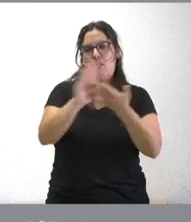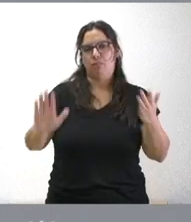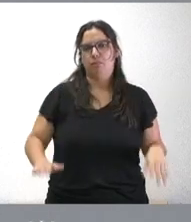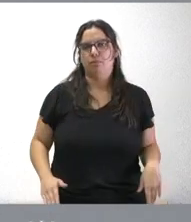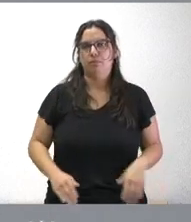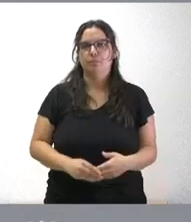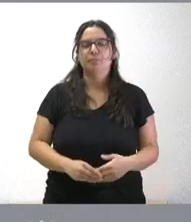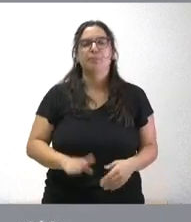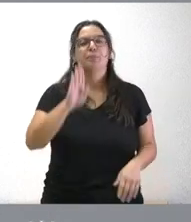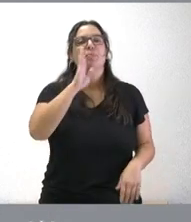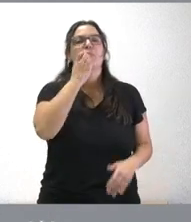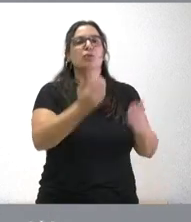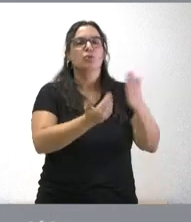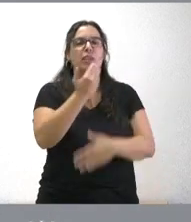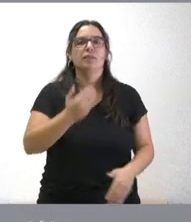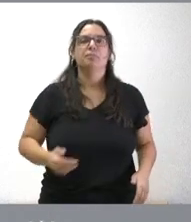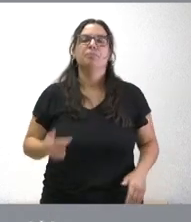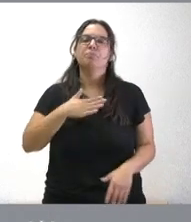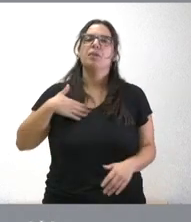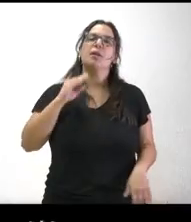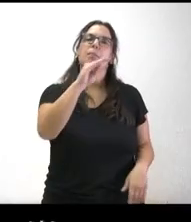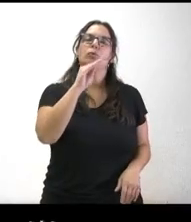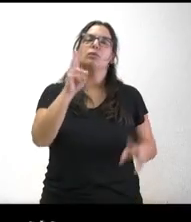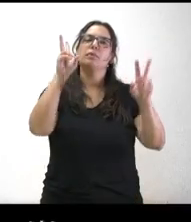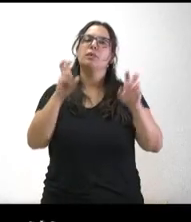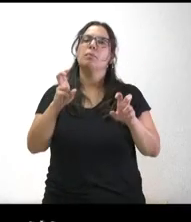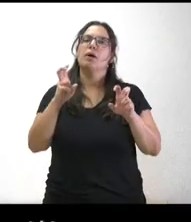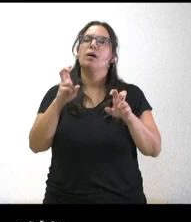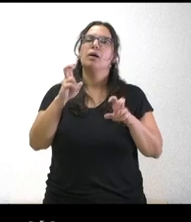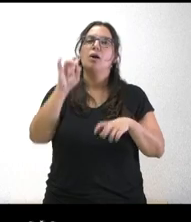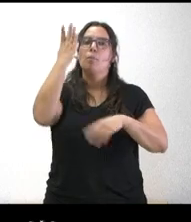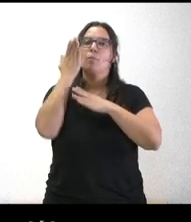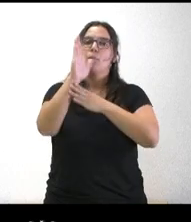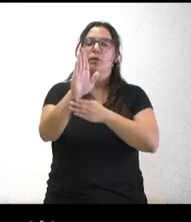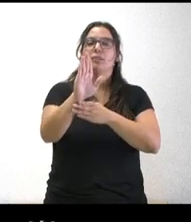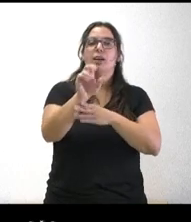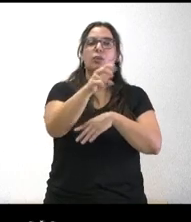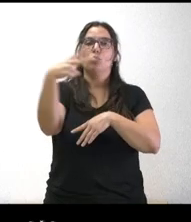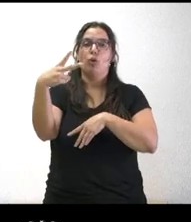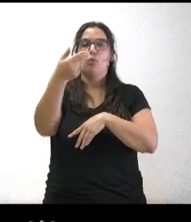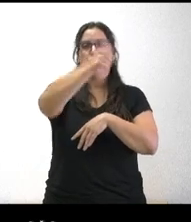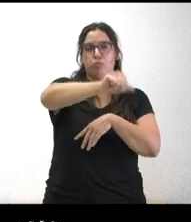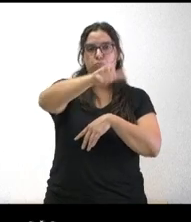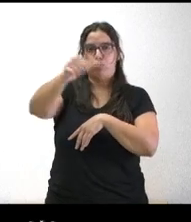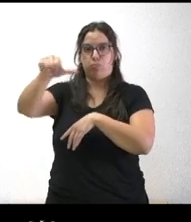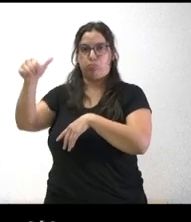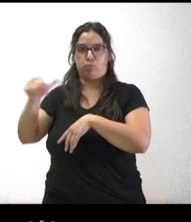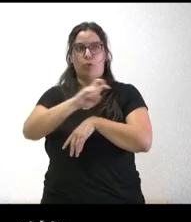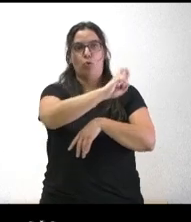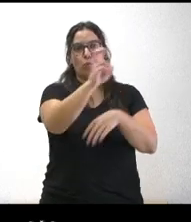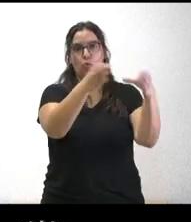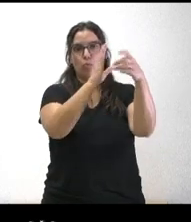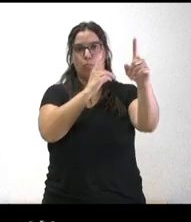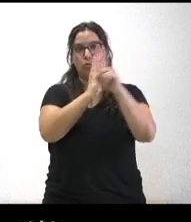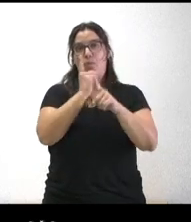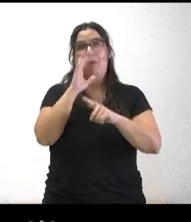Hola buenos días Buenos días Quería preguntarle por las propuestas de resolución que han sido rechazadas a la oposición unas